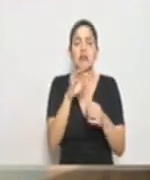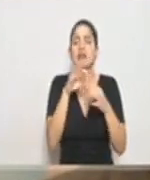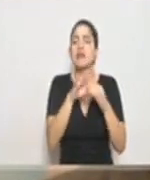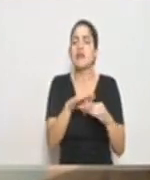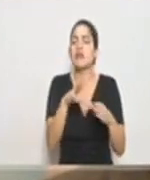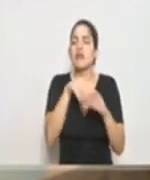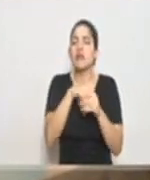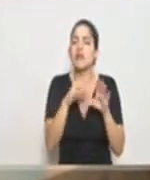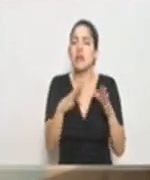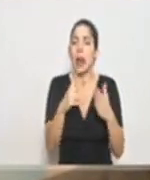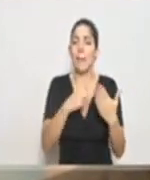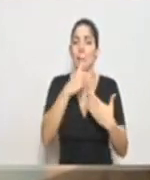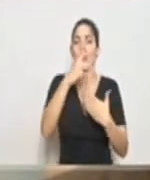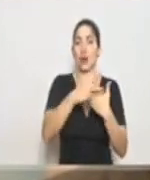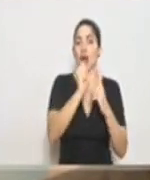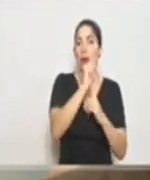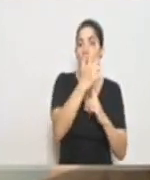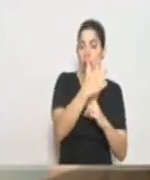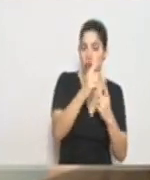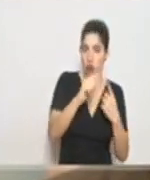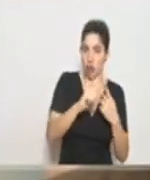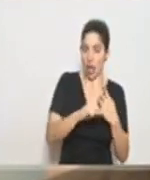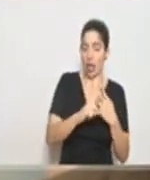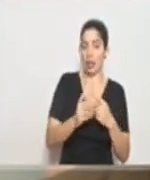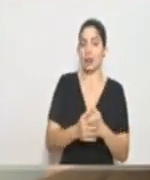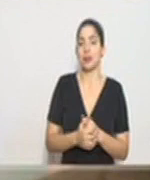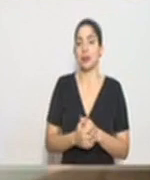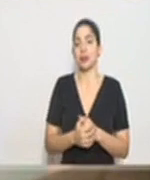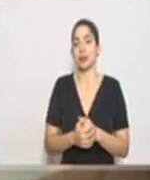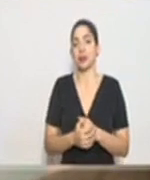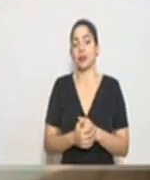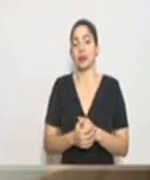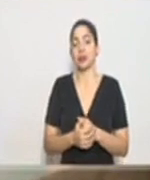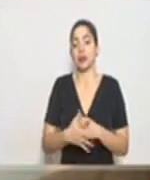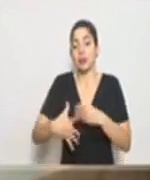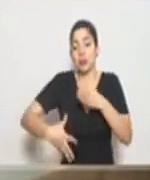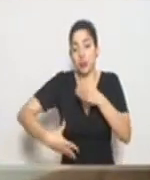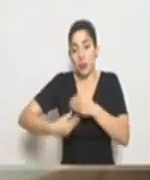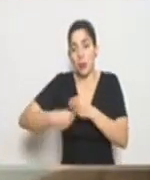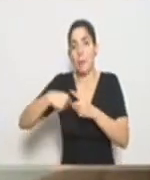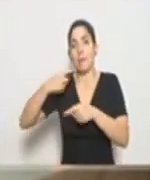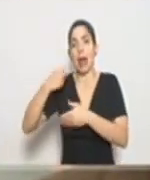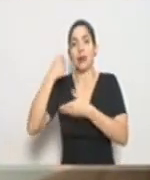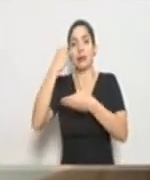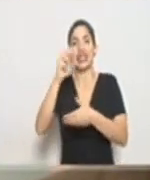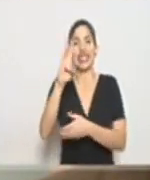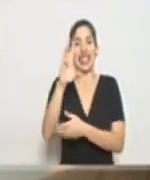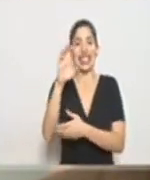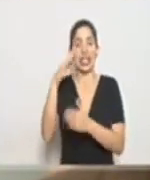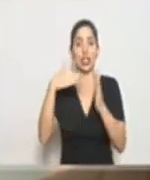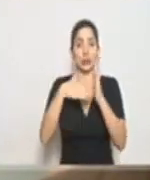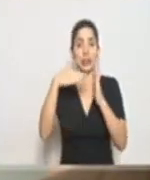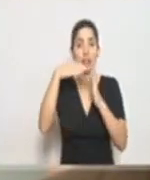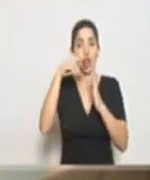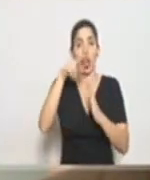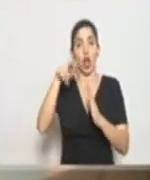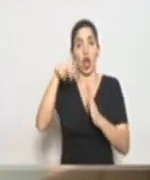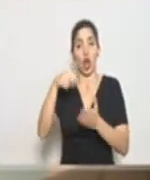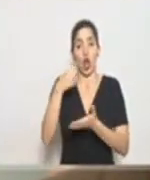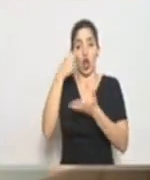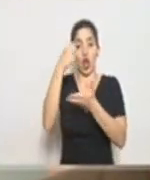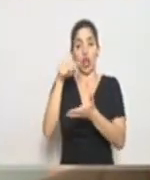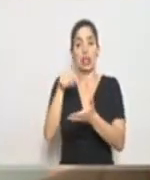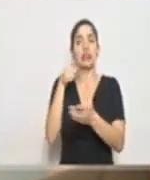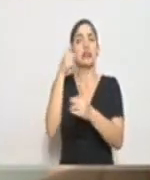para los programas sociales. Además, se aportarán 600 millones de colones a la Comisión